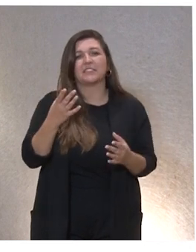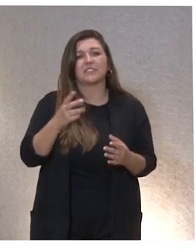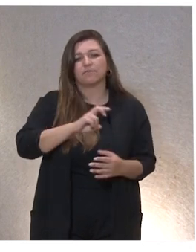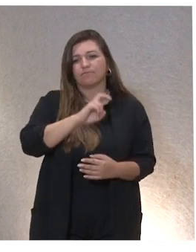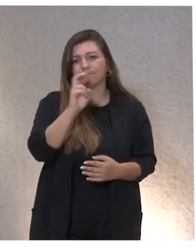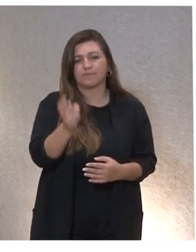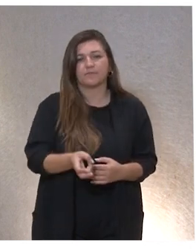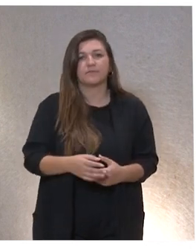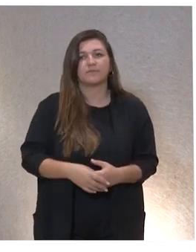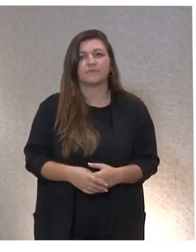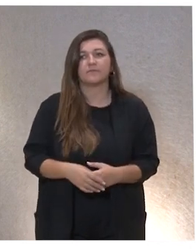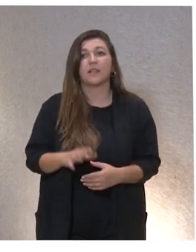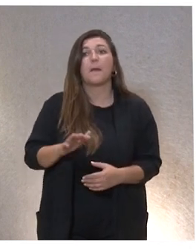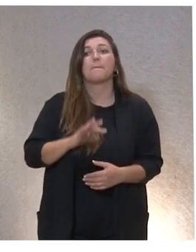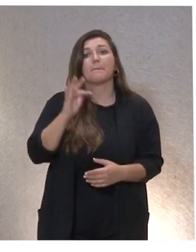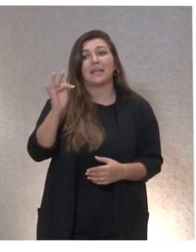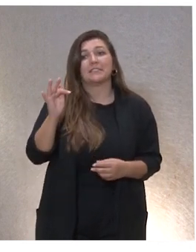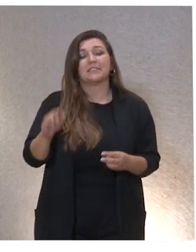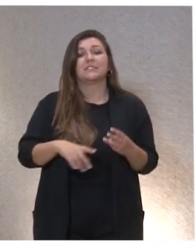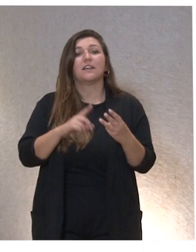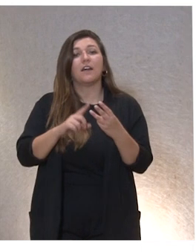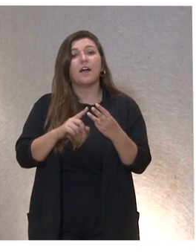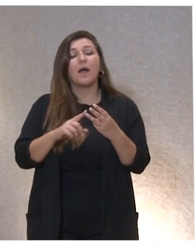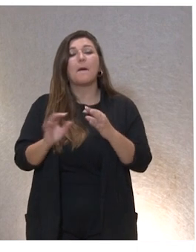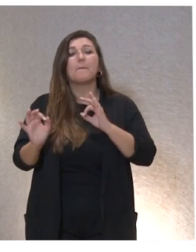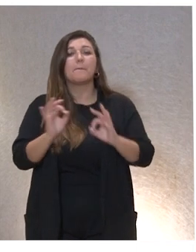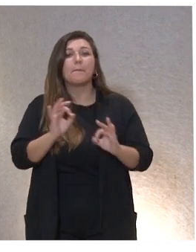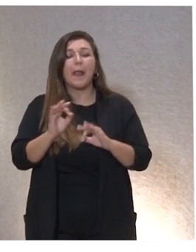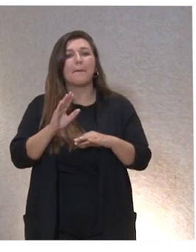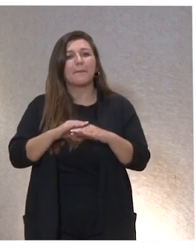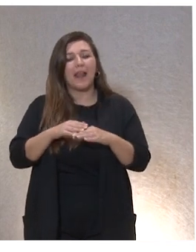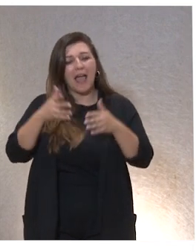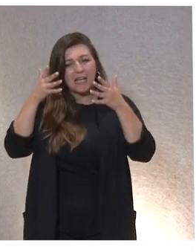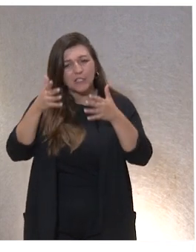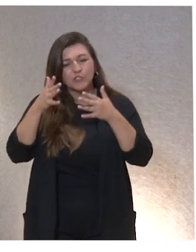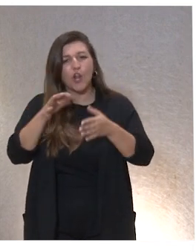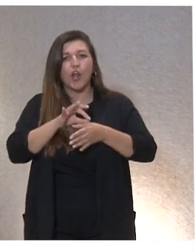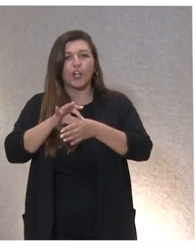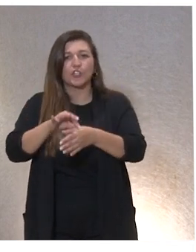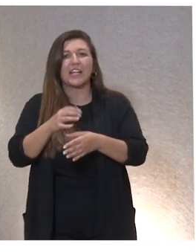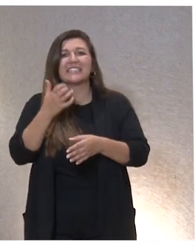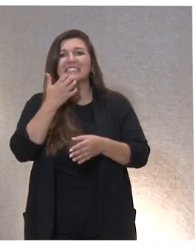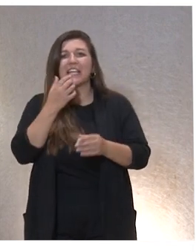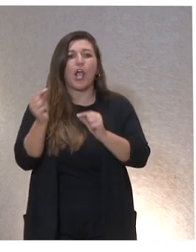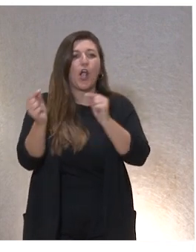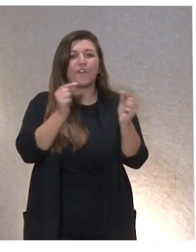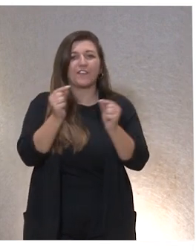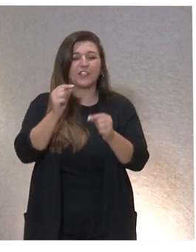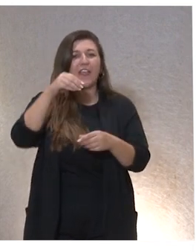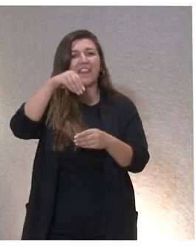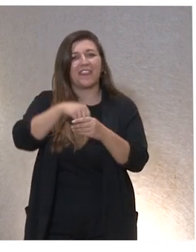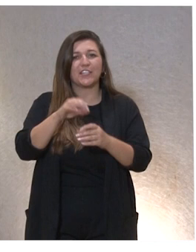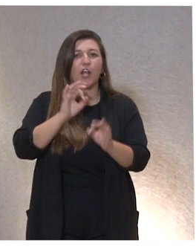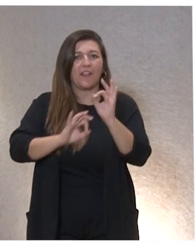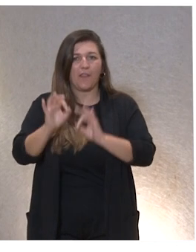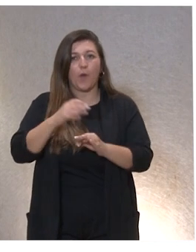prácticas. Y además, está preparado para asesorar y orientar cuando surgen conflictos en la organización, bien a través de